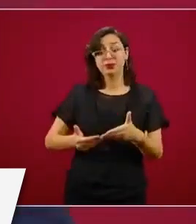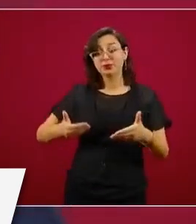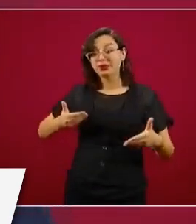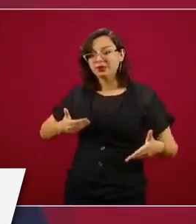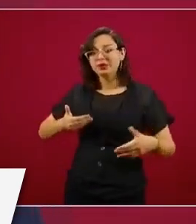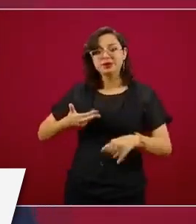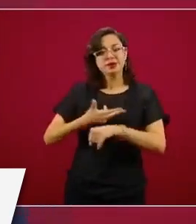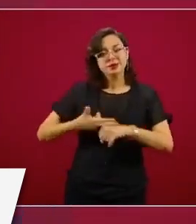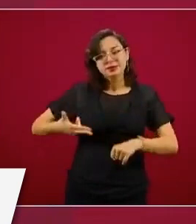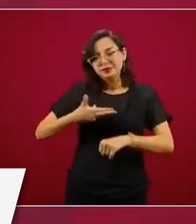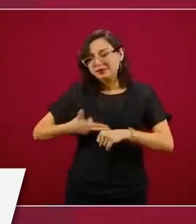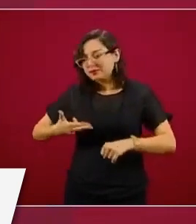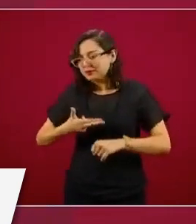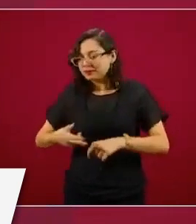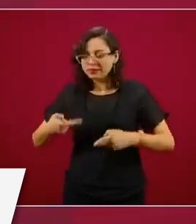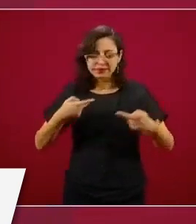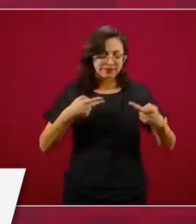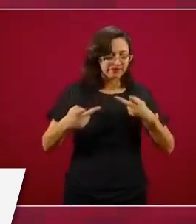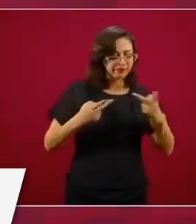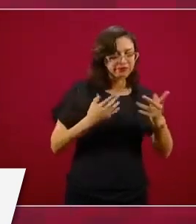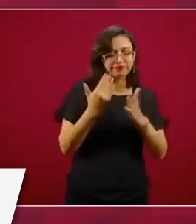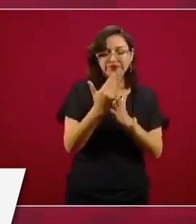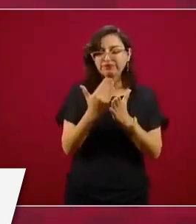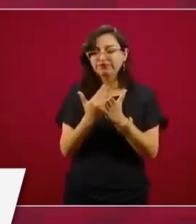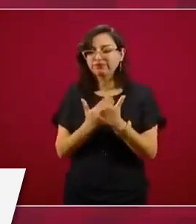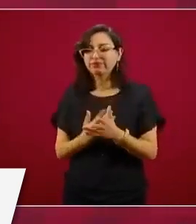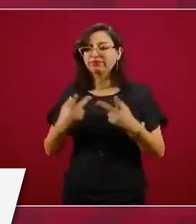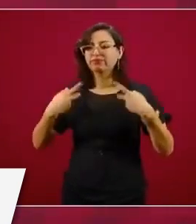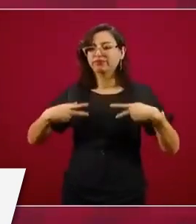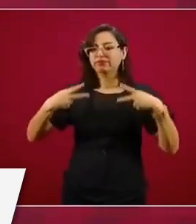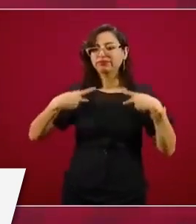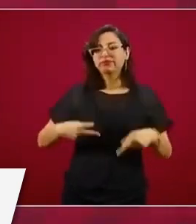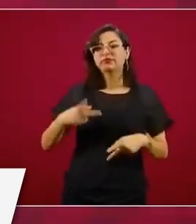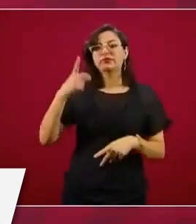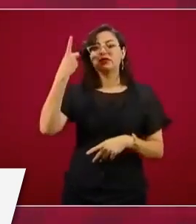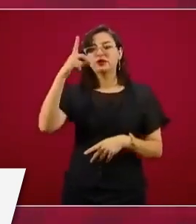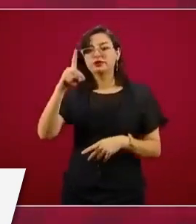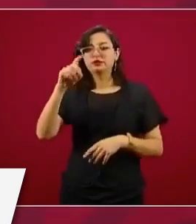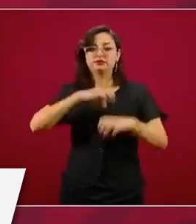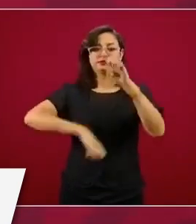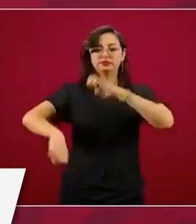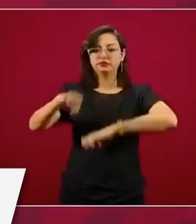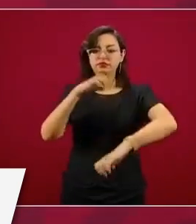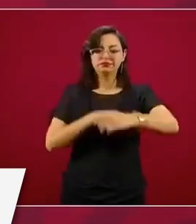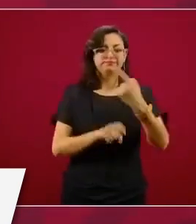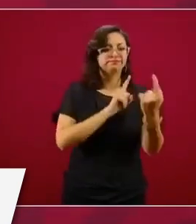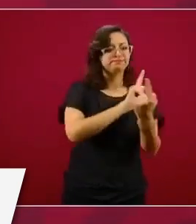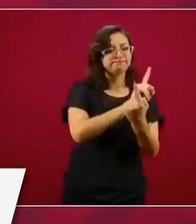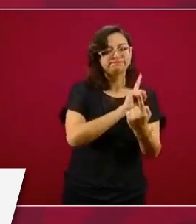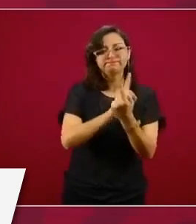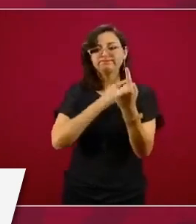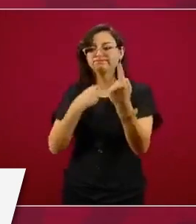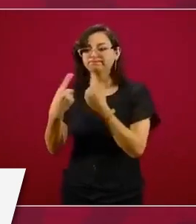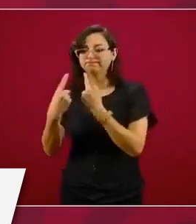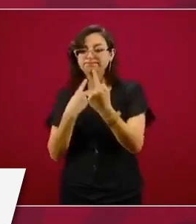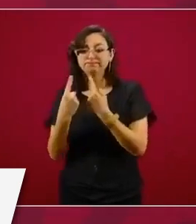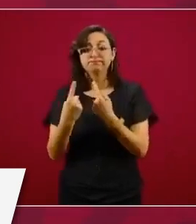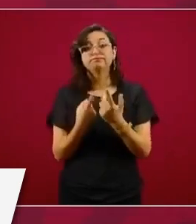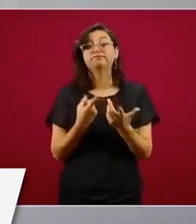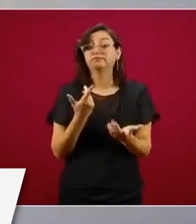con los empresarios, requiere de definir